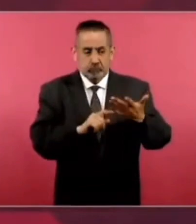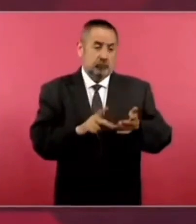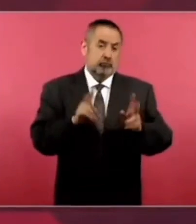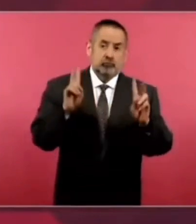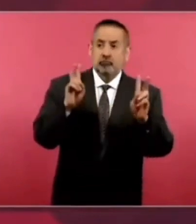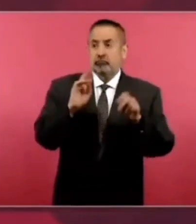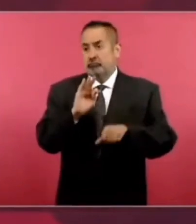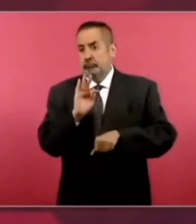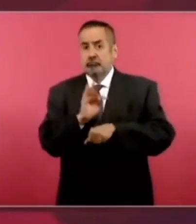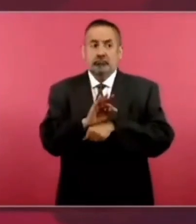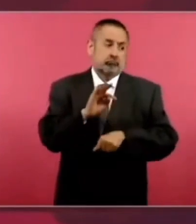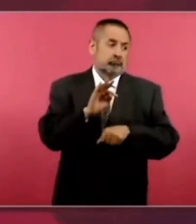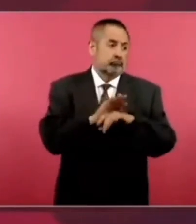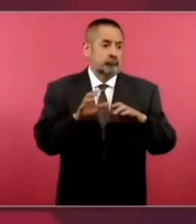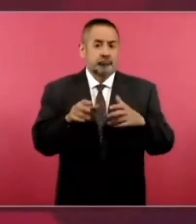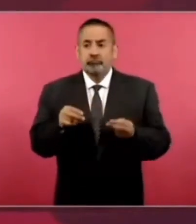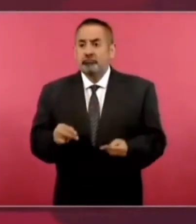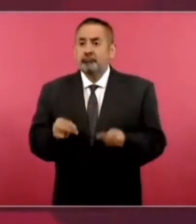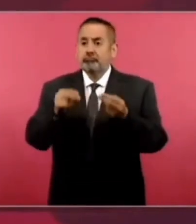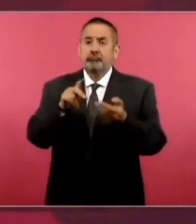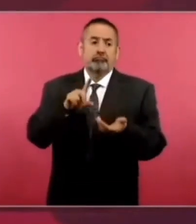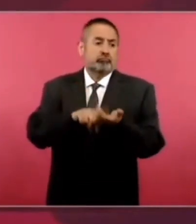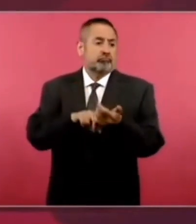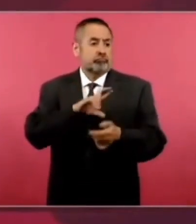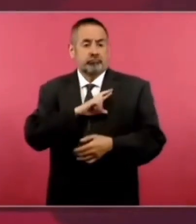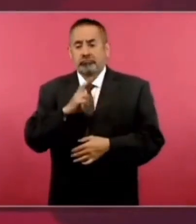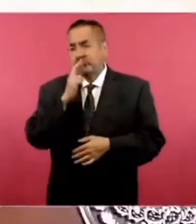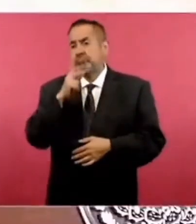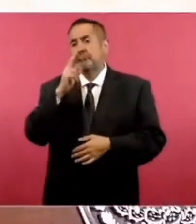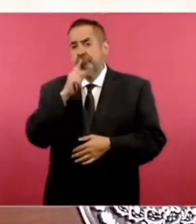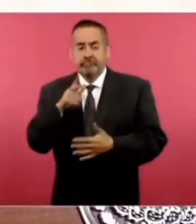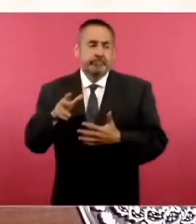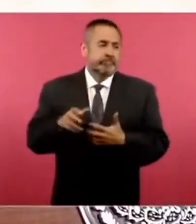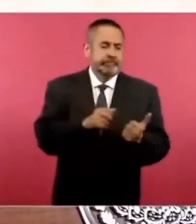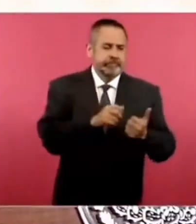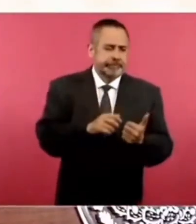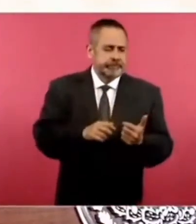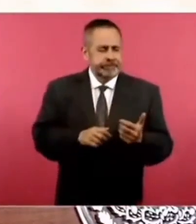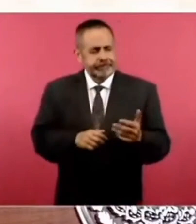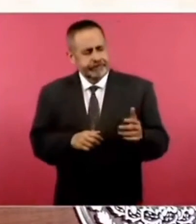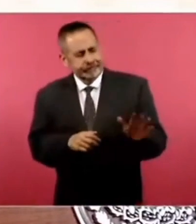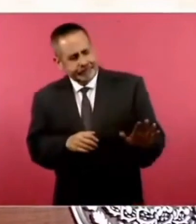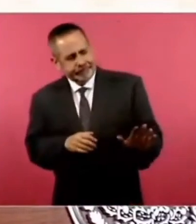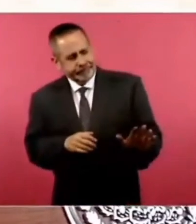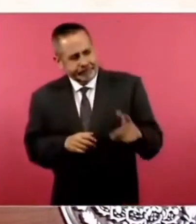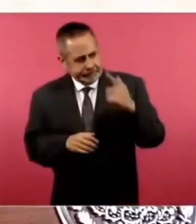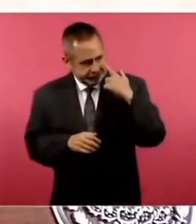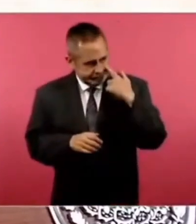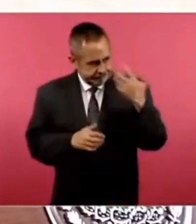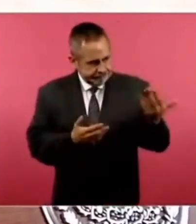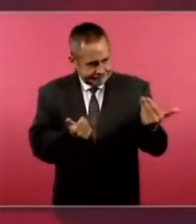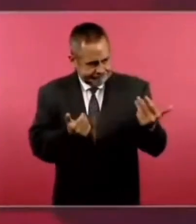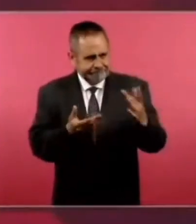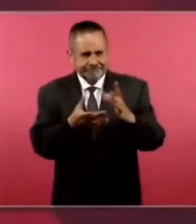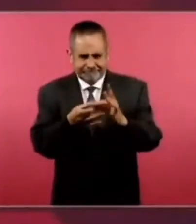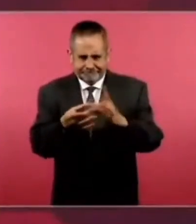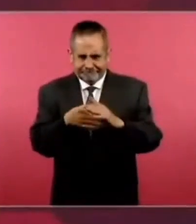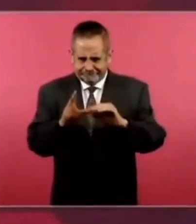la privatización del petróleo pues ahora explicaran